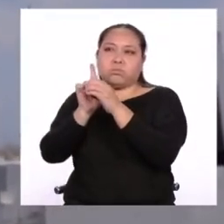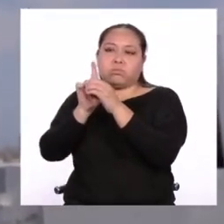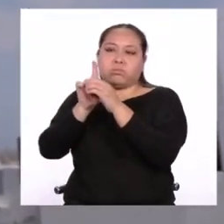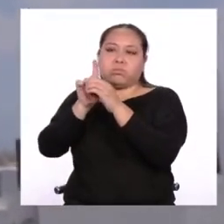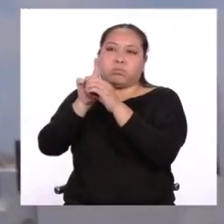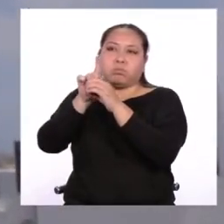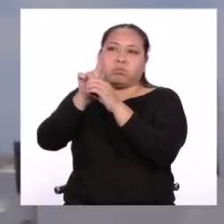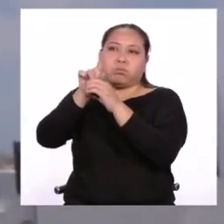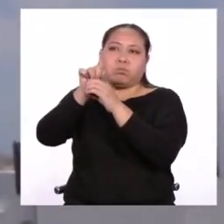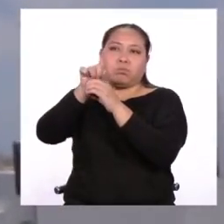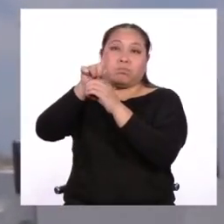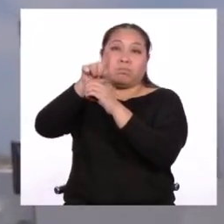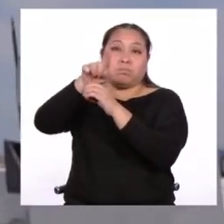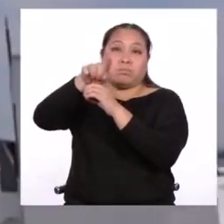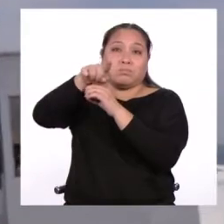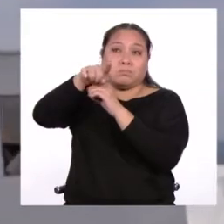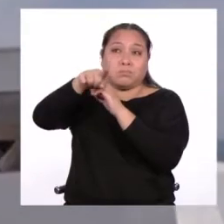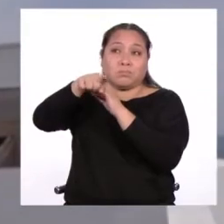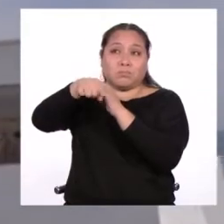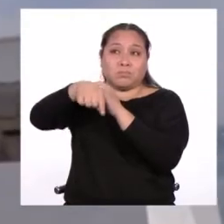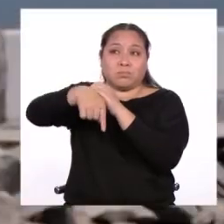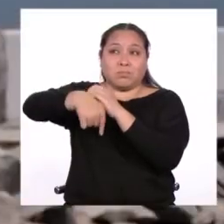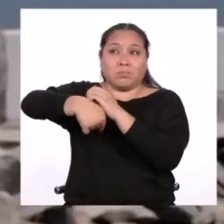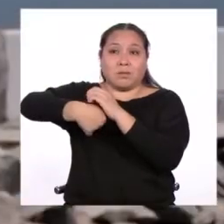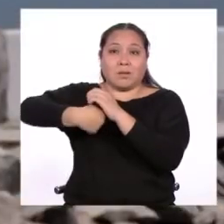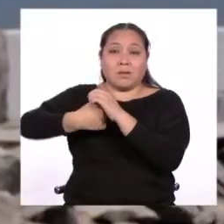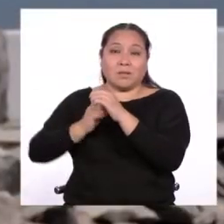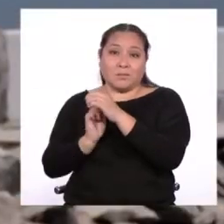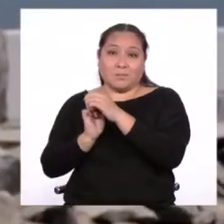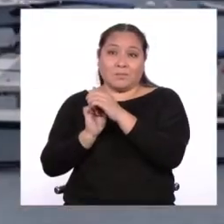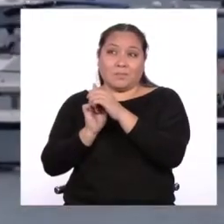perderse es que, obviamente, va yendo hacia la curvatura.